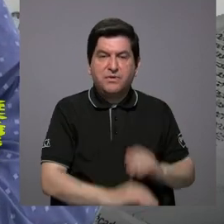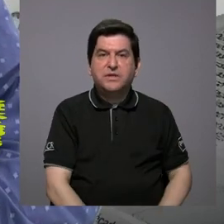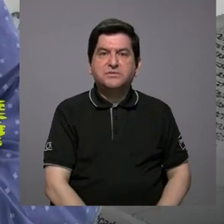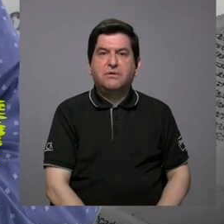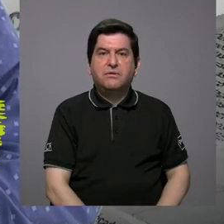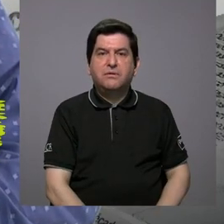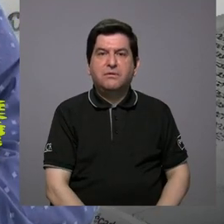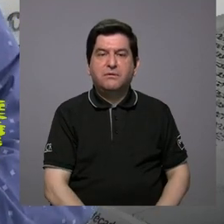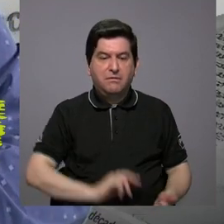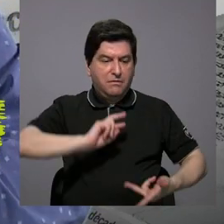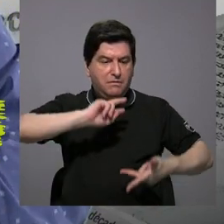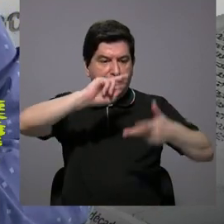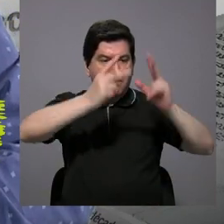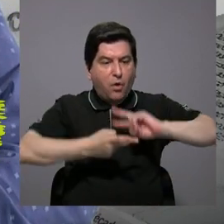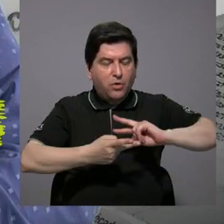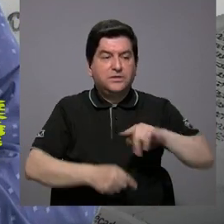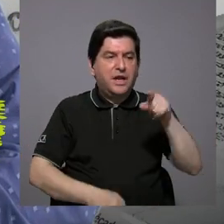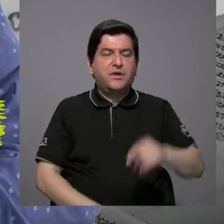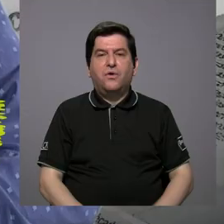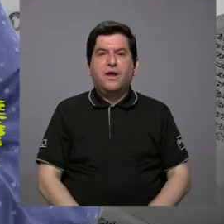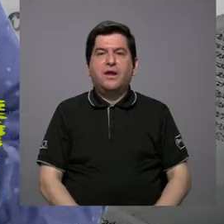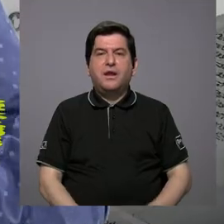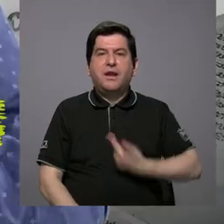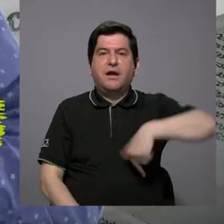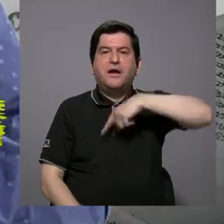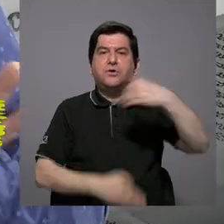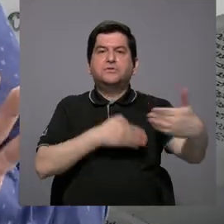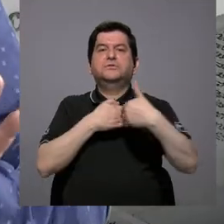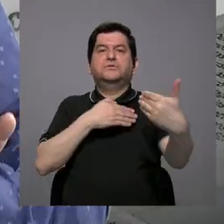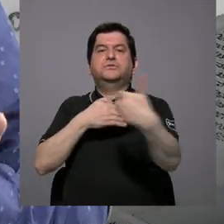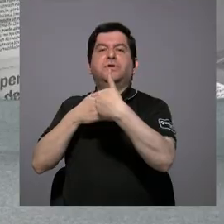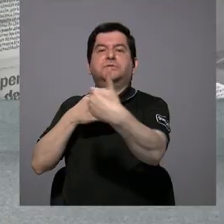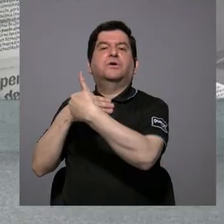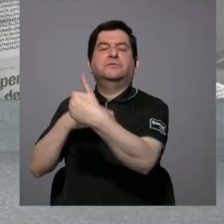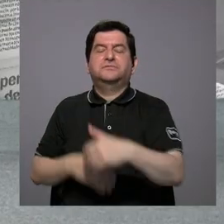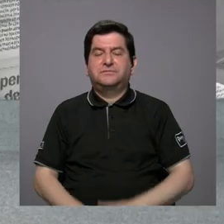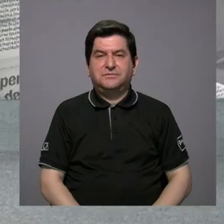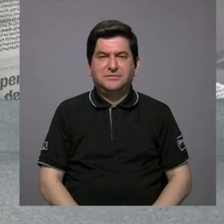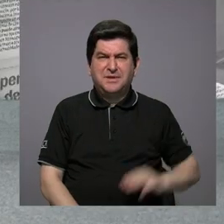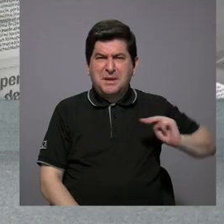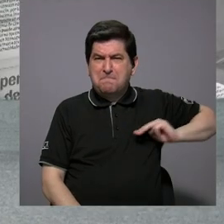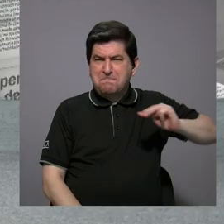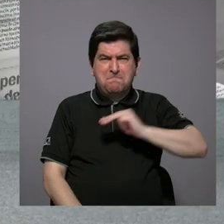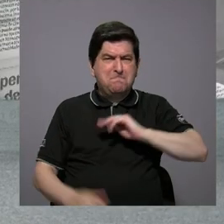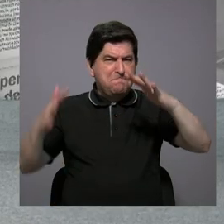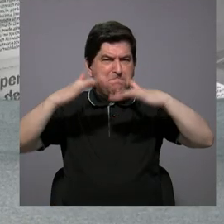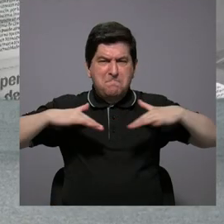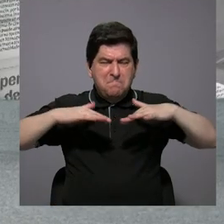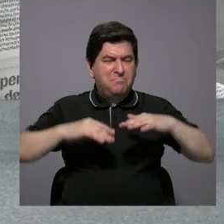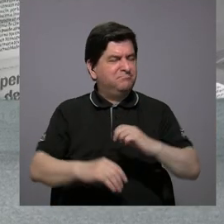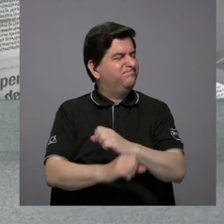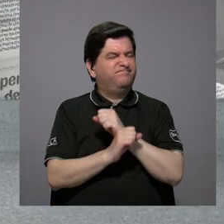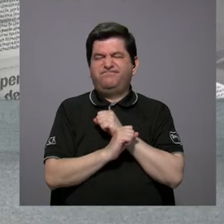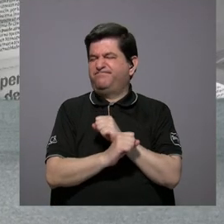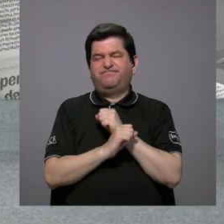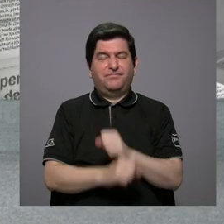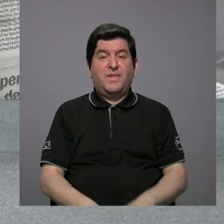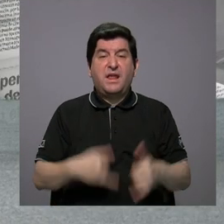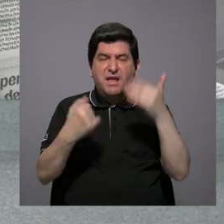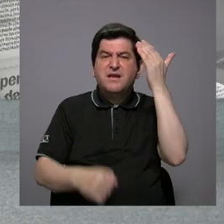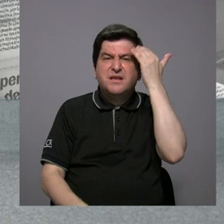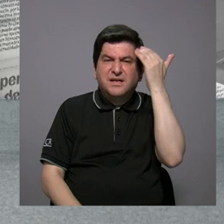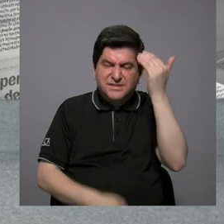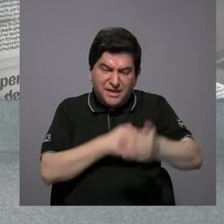más bien se pone en contra de nosotros. Entonces, el MINAE tampoco es garante alguno. Y ya lo sabemos cómo se ha